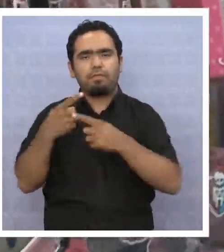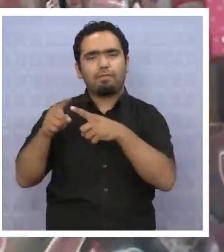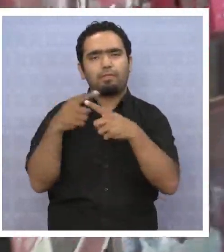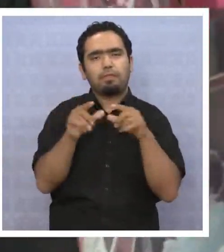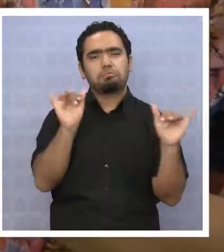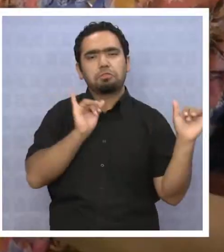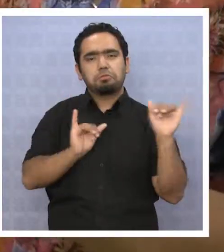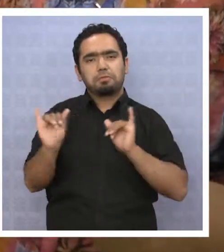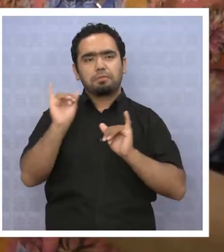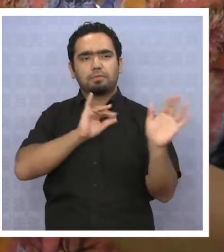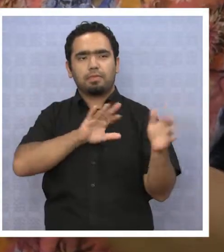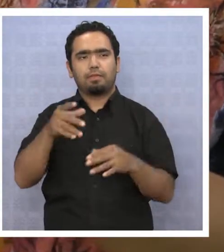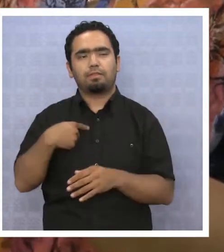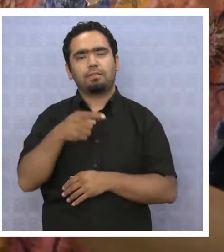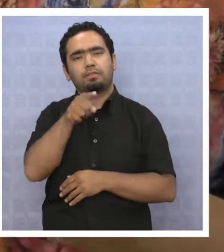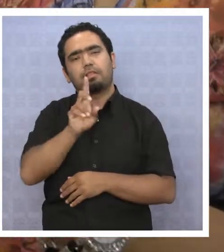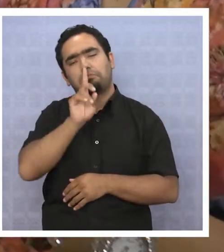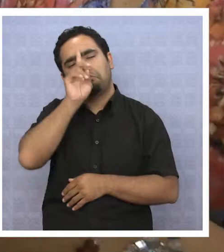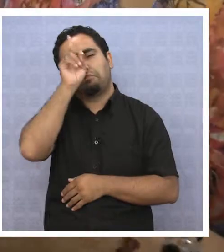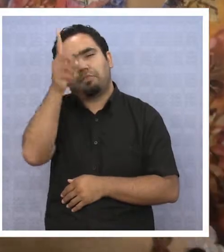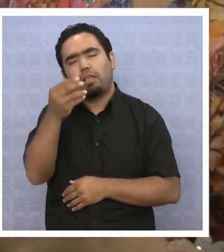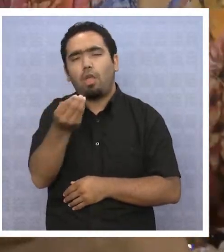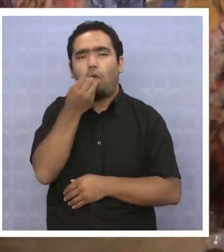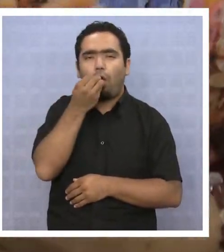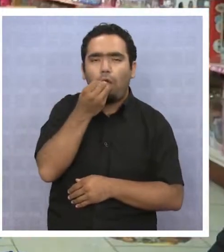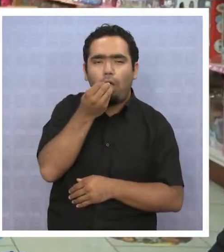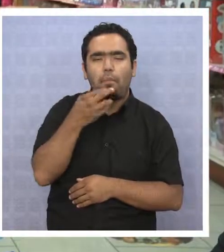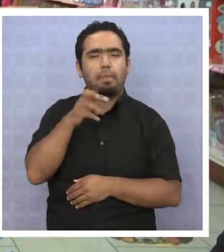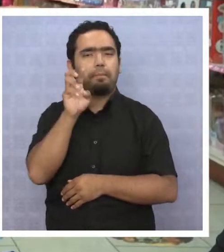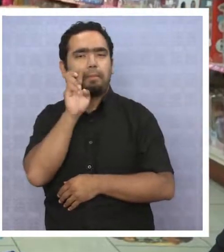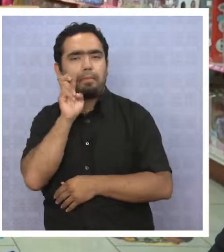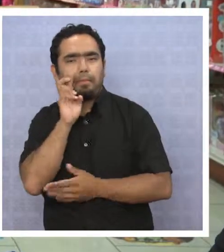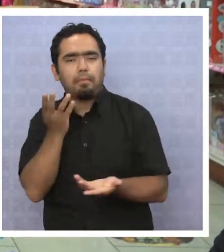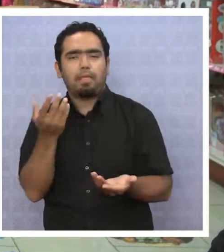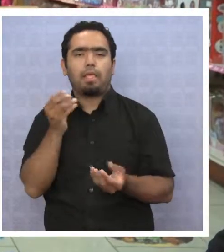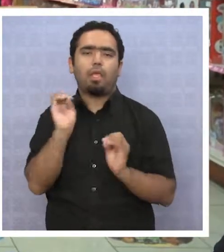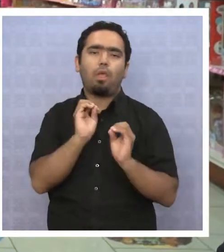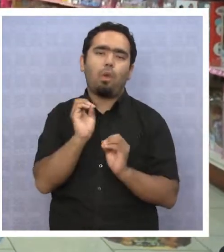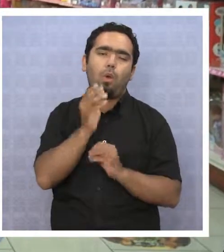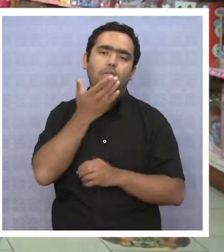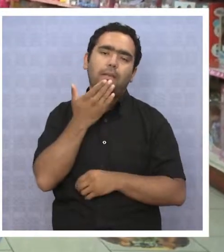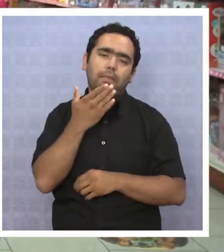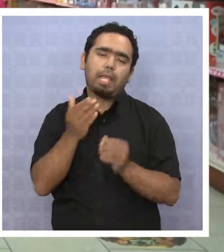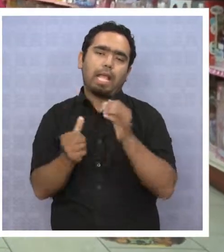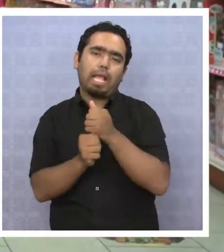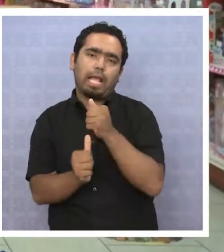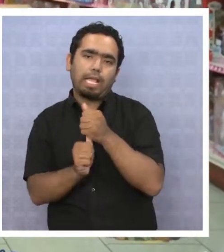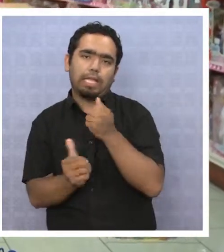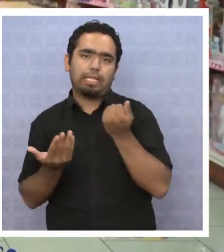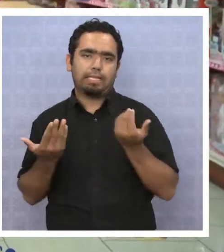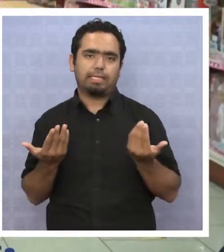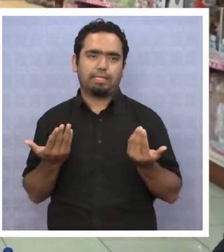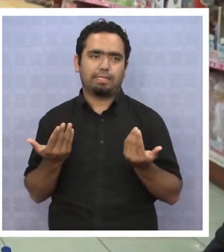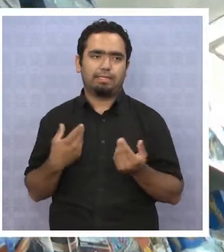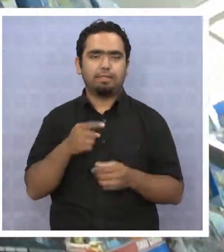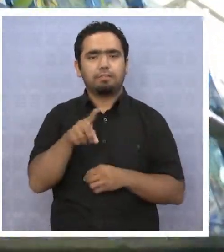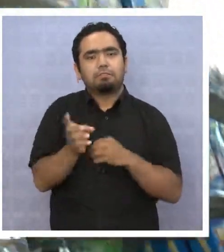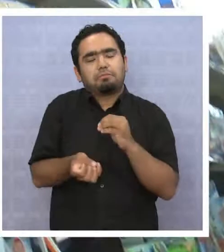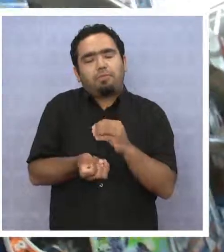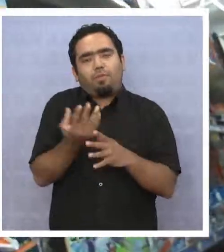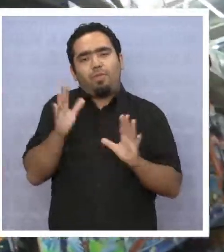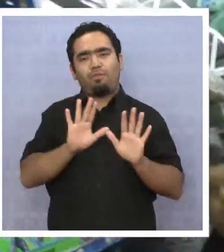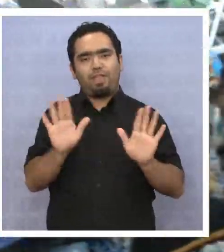guaguitas estas que son las típicas, las que comen, las que hacen pipí o hacen caquita. Eso es como lo más novedoso.